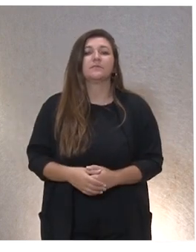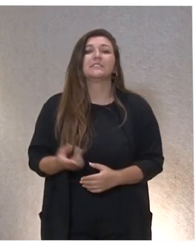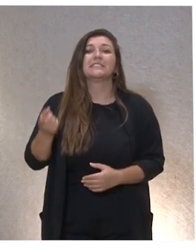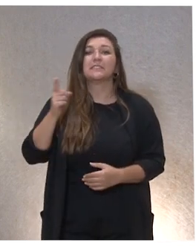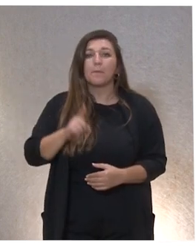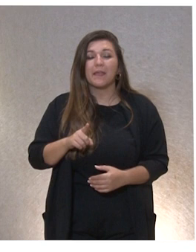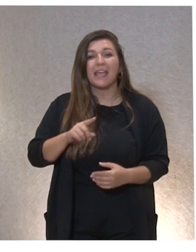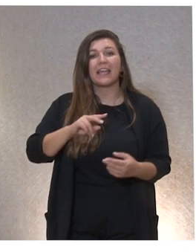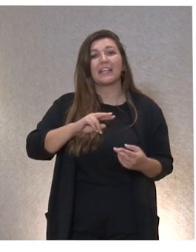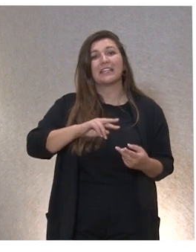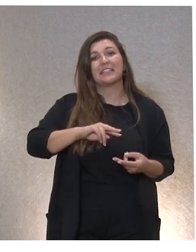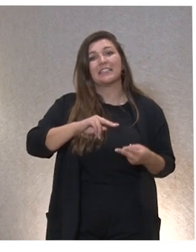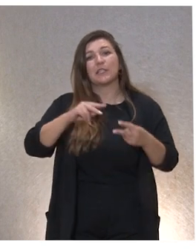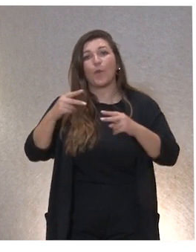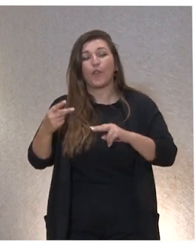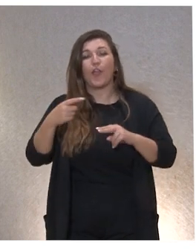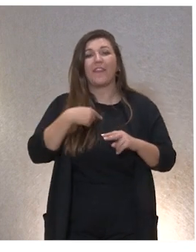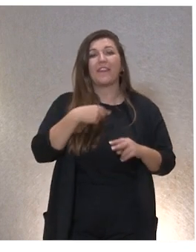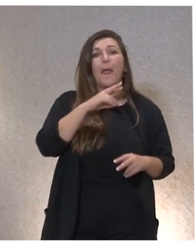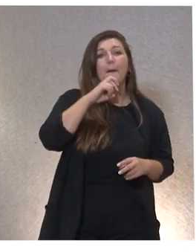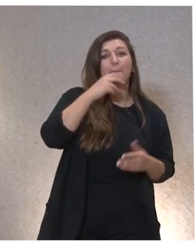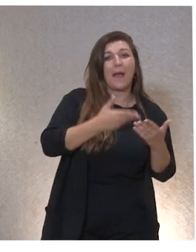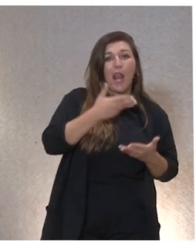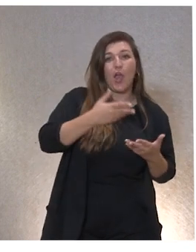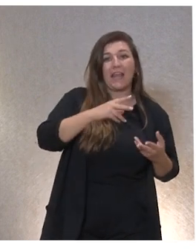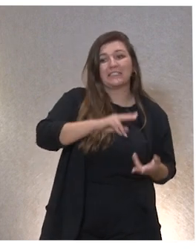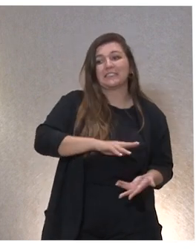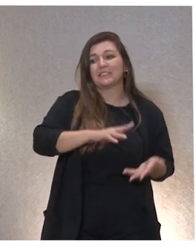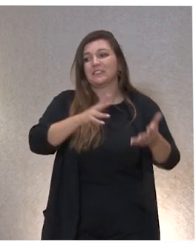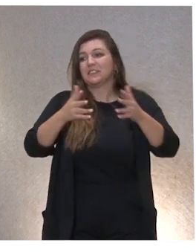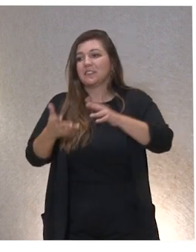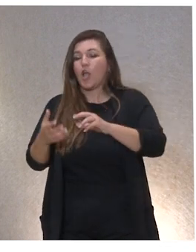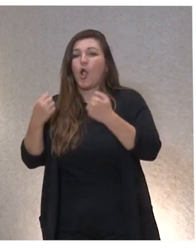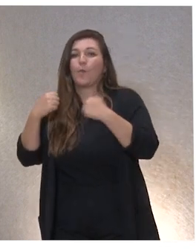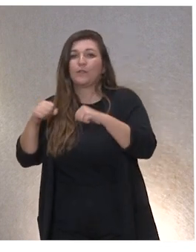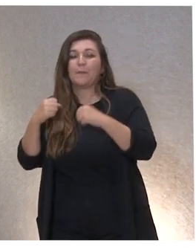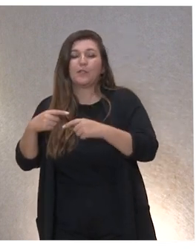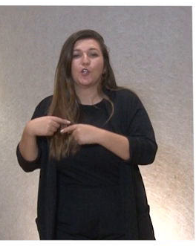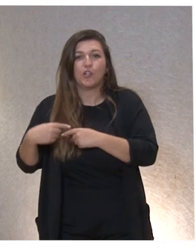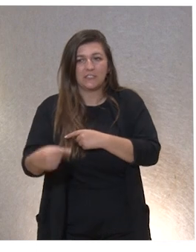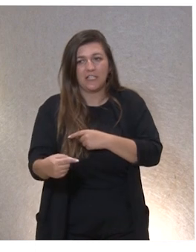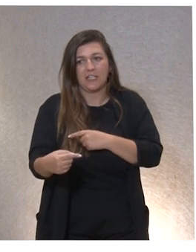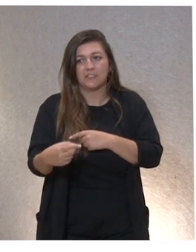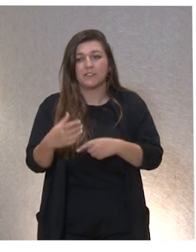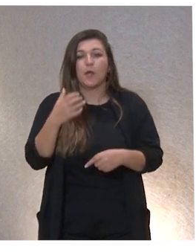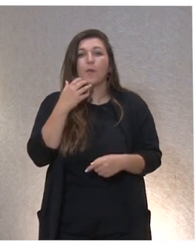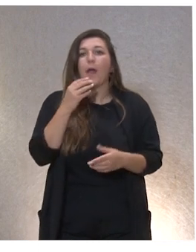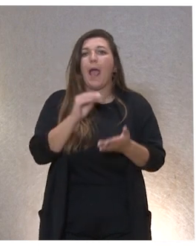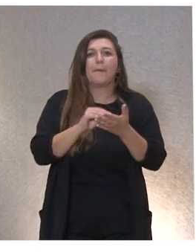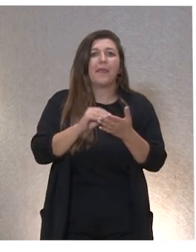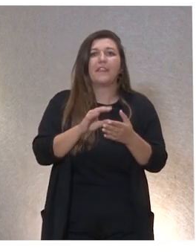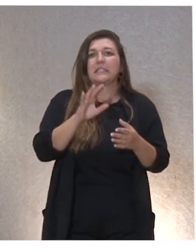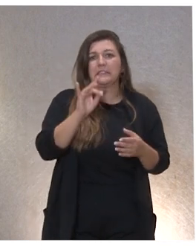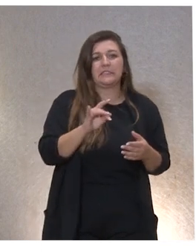la traducción de los valores en comportamientos o conductas cotidianas ¿no? muchas veces tenemos grandes